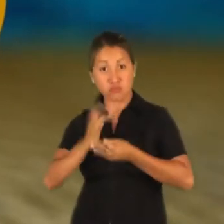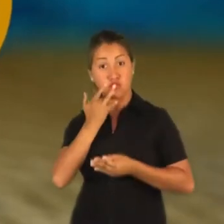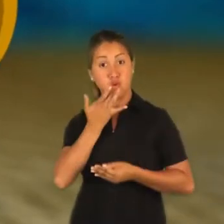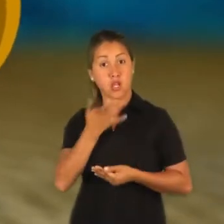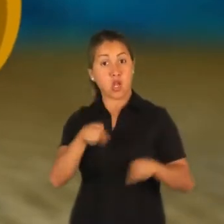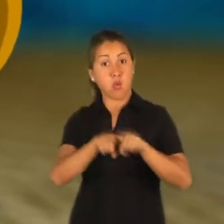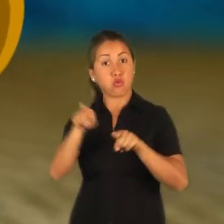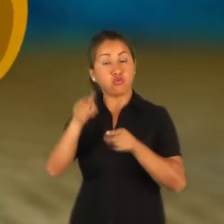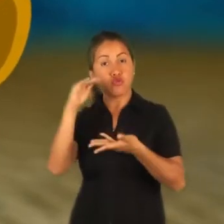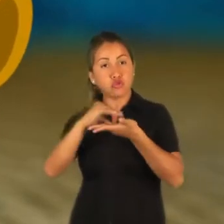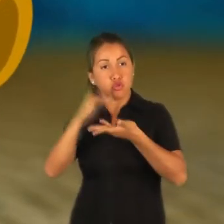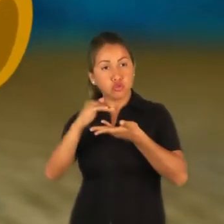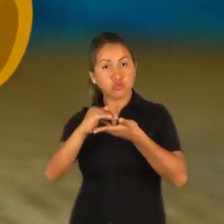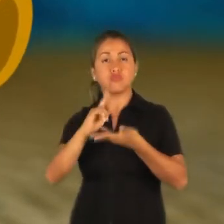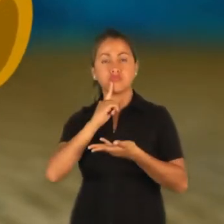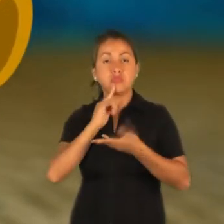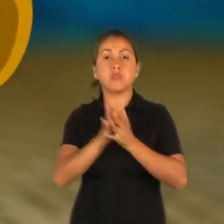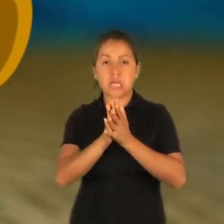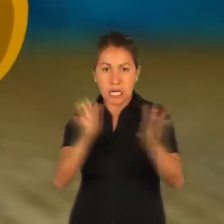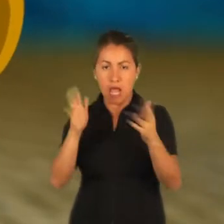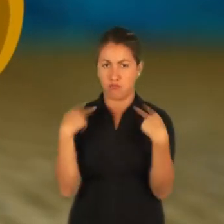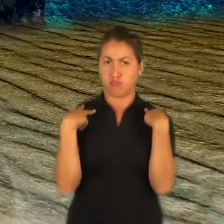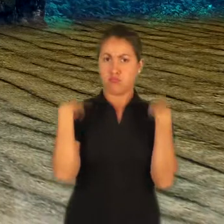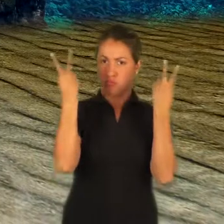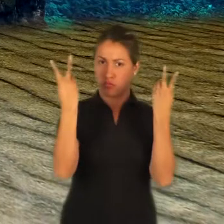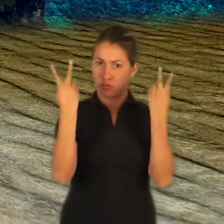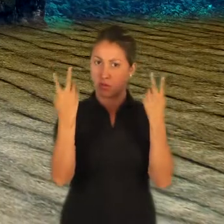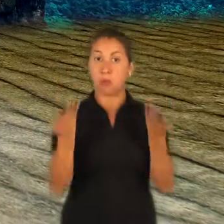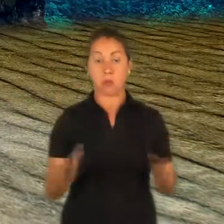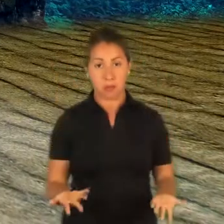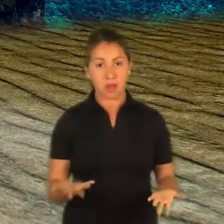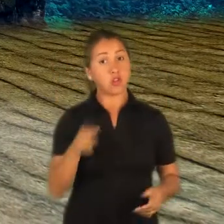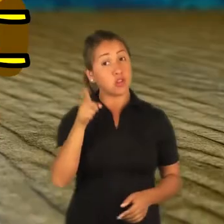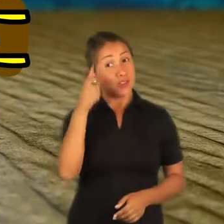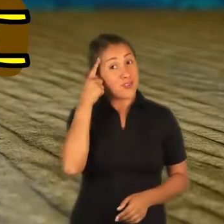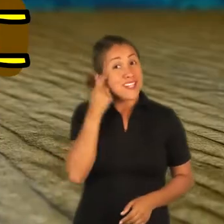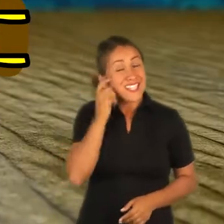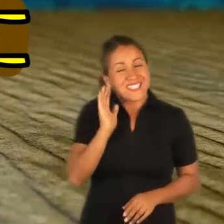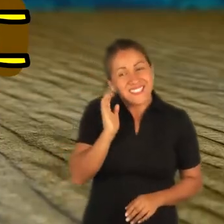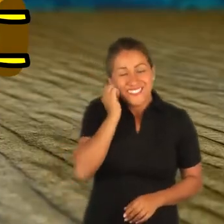de ser pequeño, tienes una gran personalidad. ¿Tú crees?